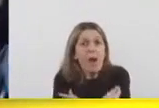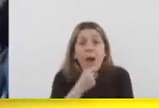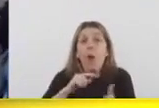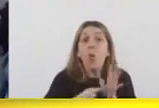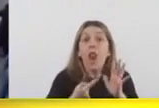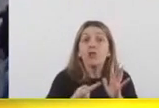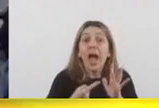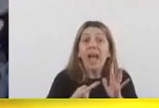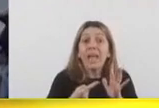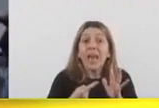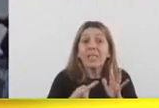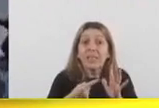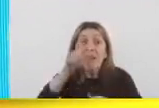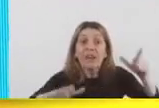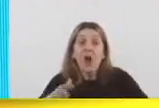35 van y se vacunan.